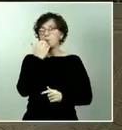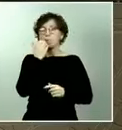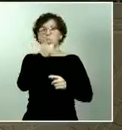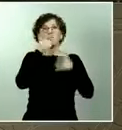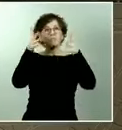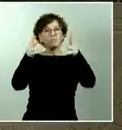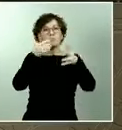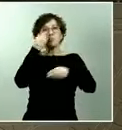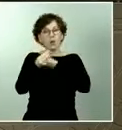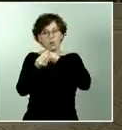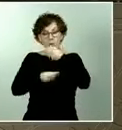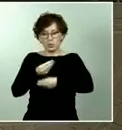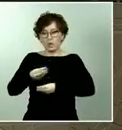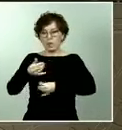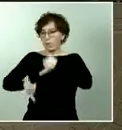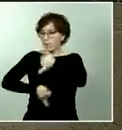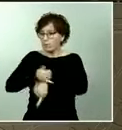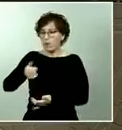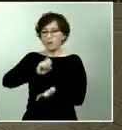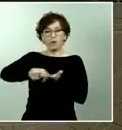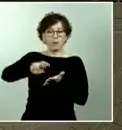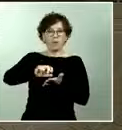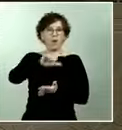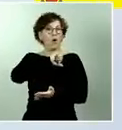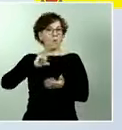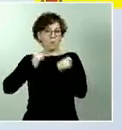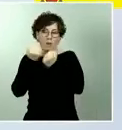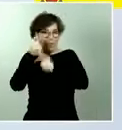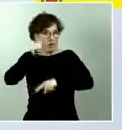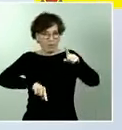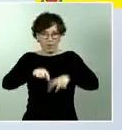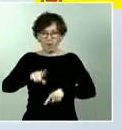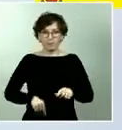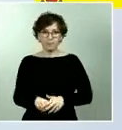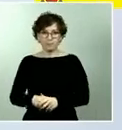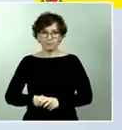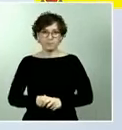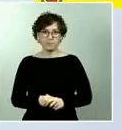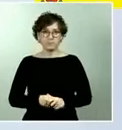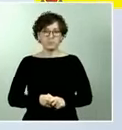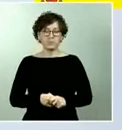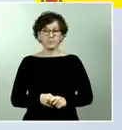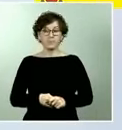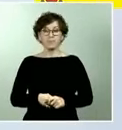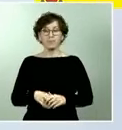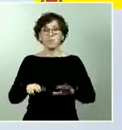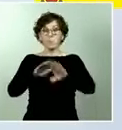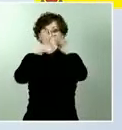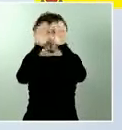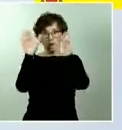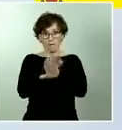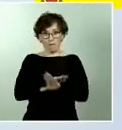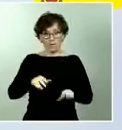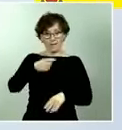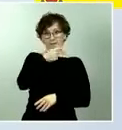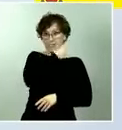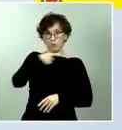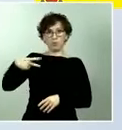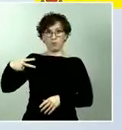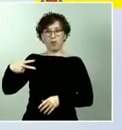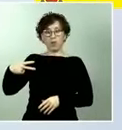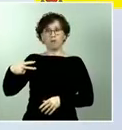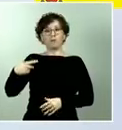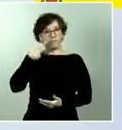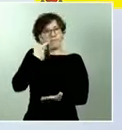el vehículo privado. Pero lo que nos arrojan los resultados de movilidad es que los ciudadanos continúan cumpliendo con su